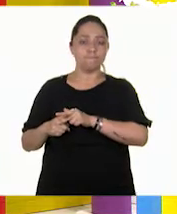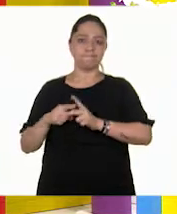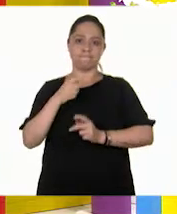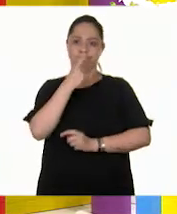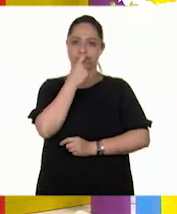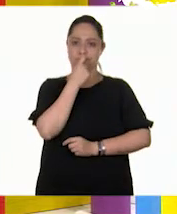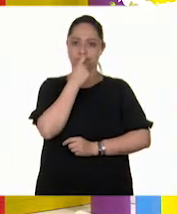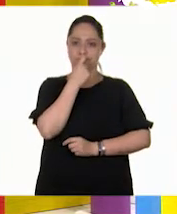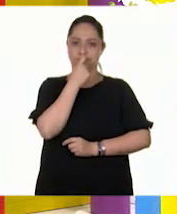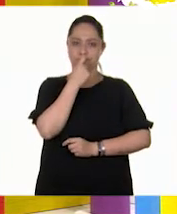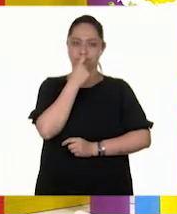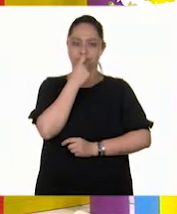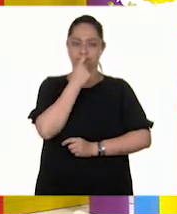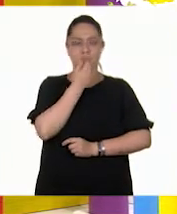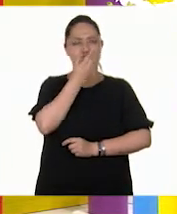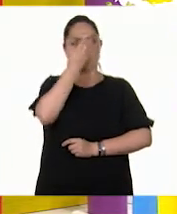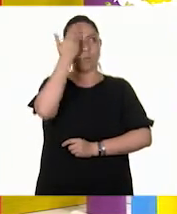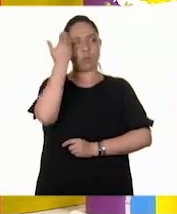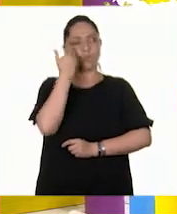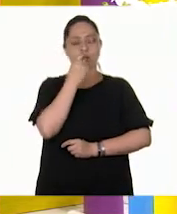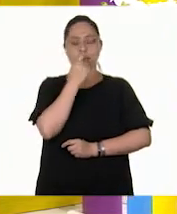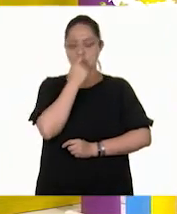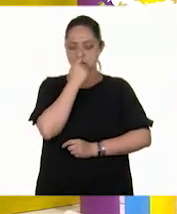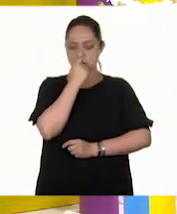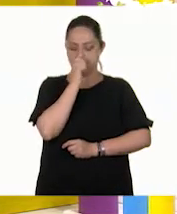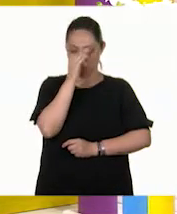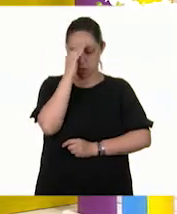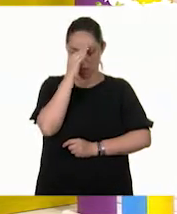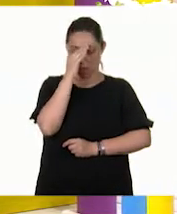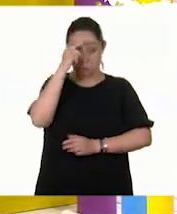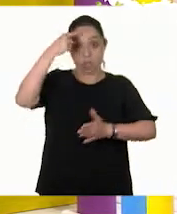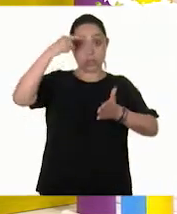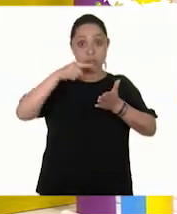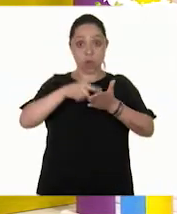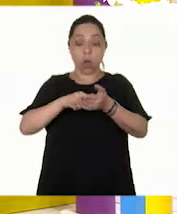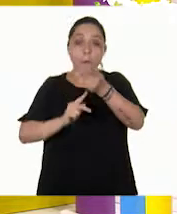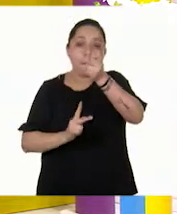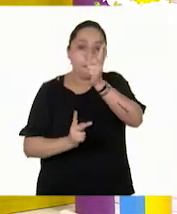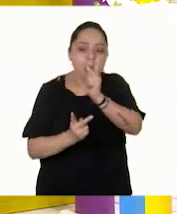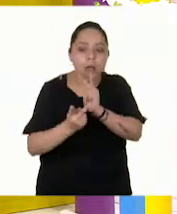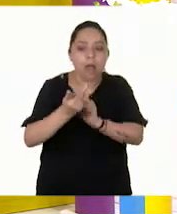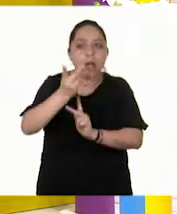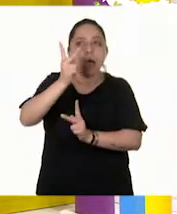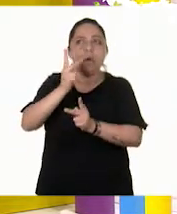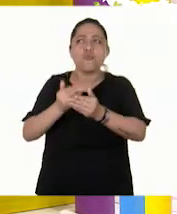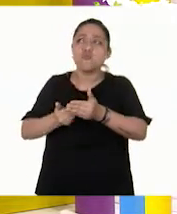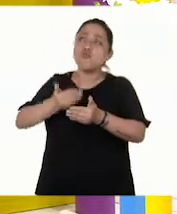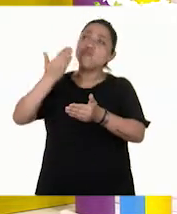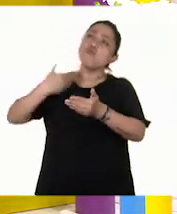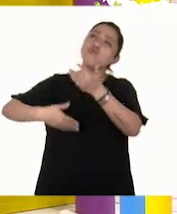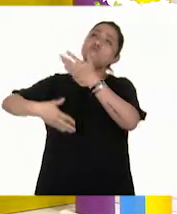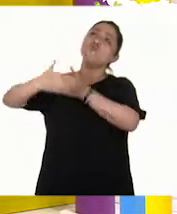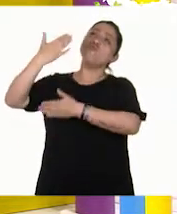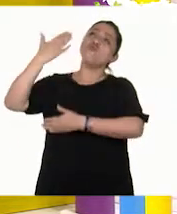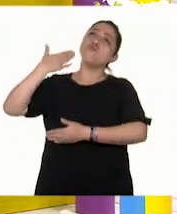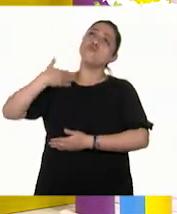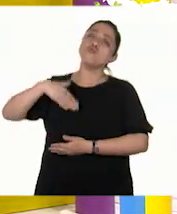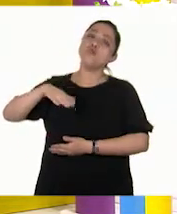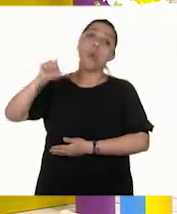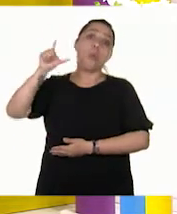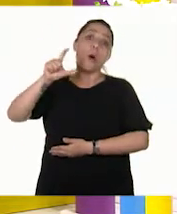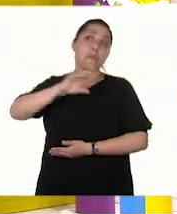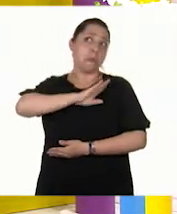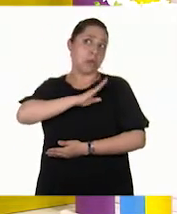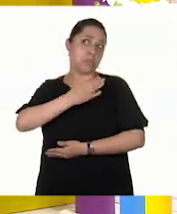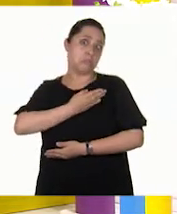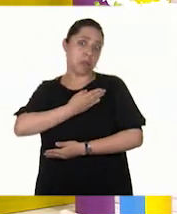No sé, maestra. La verdad es que yo creo que las plantas las trajeron cuando la conquista española a